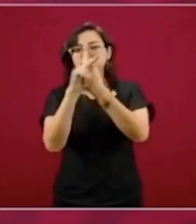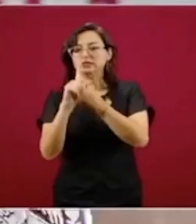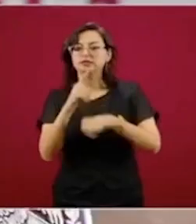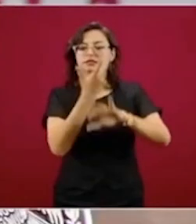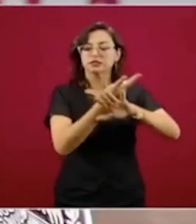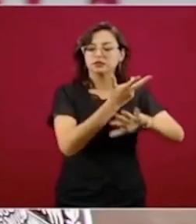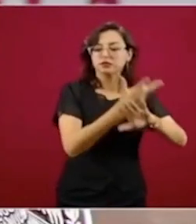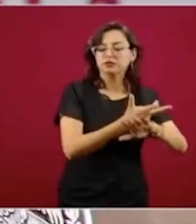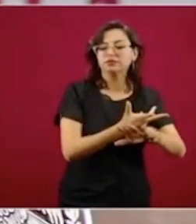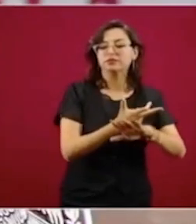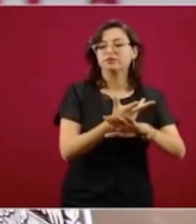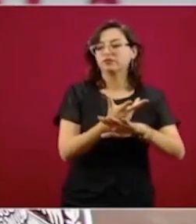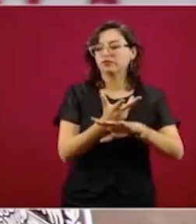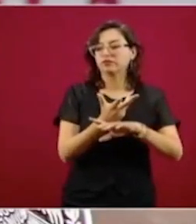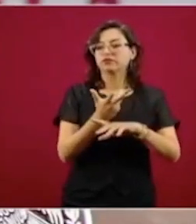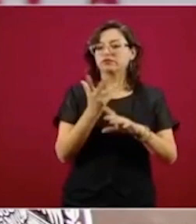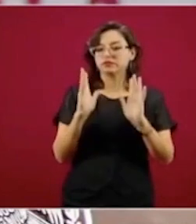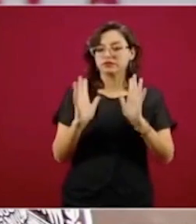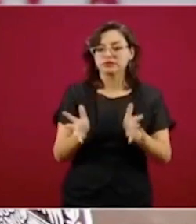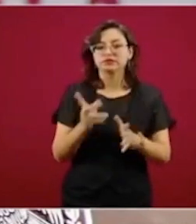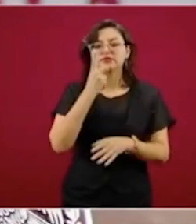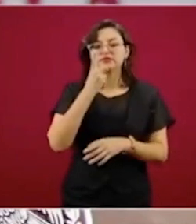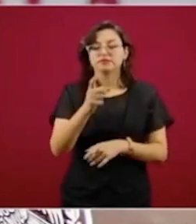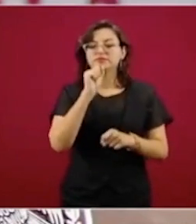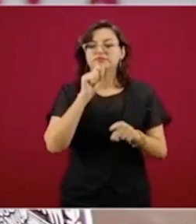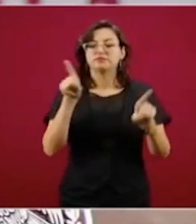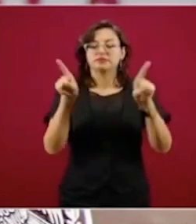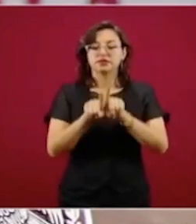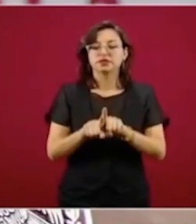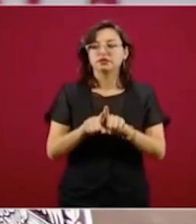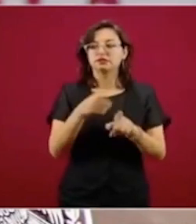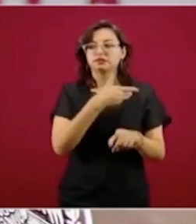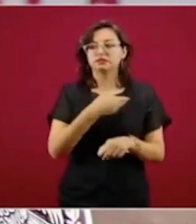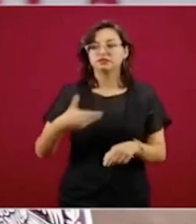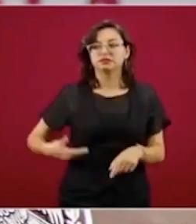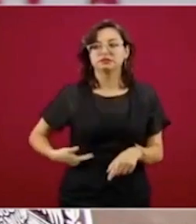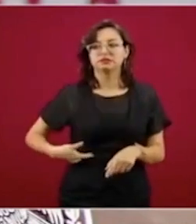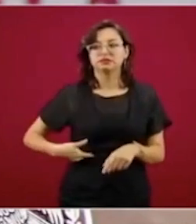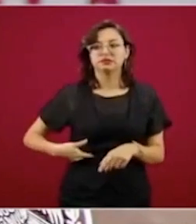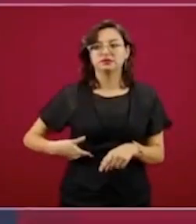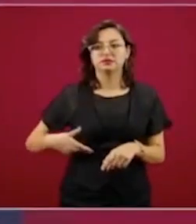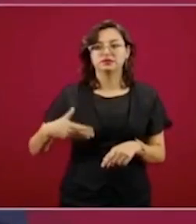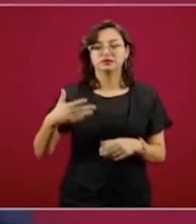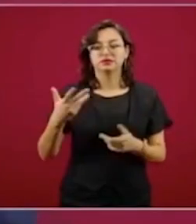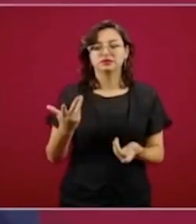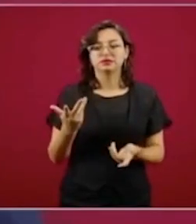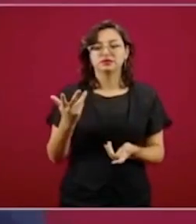de Estados Unidos, ya lo dije al presidente Trump pasando todo esto,